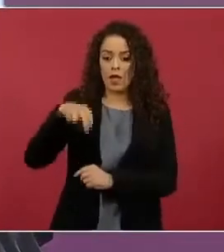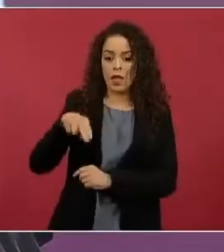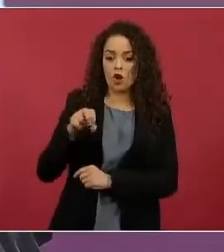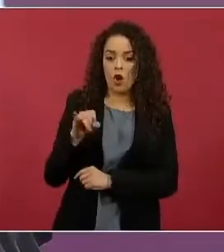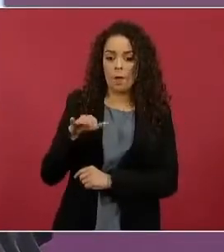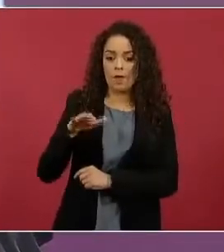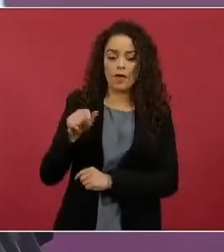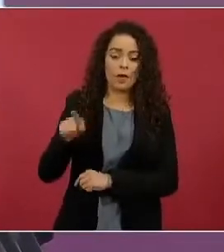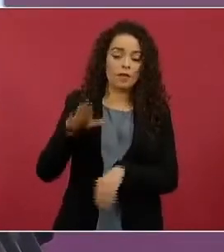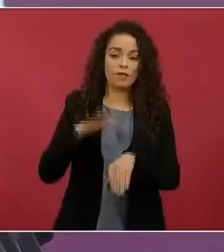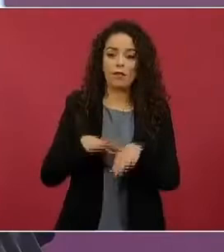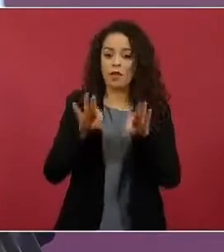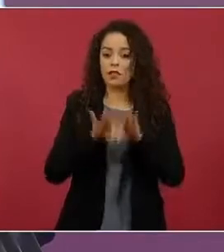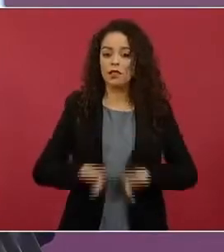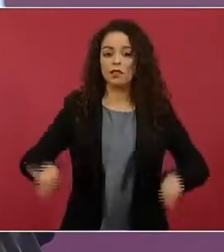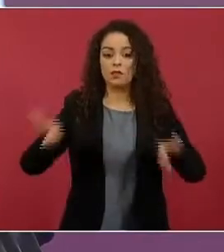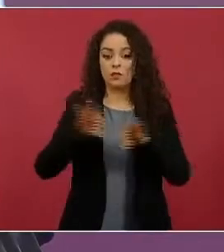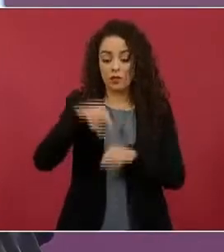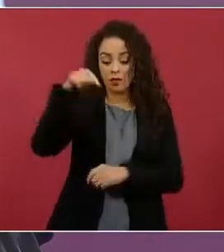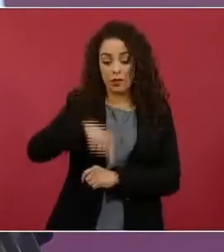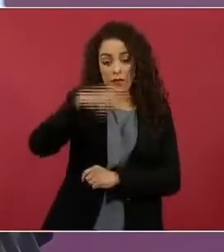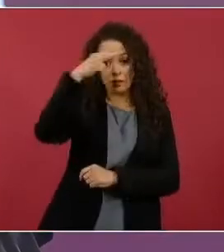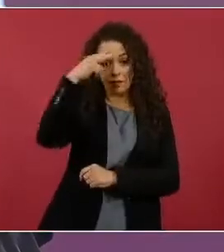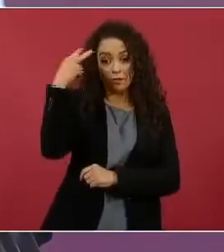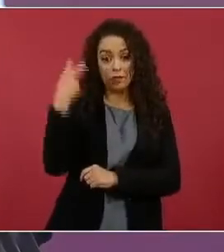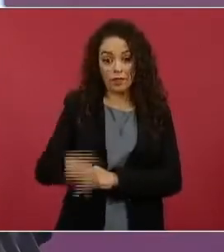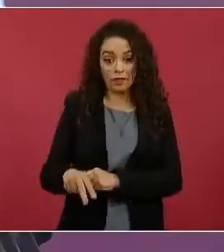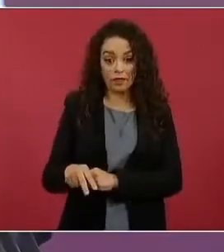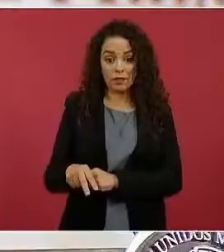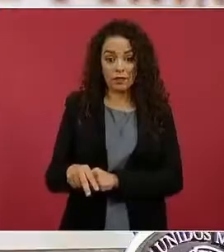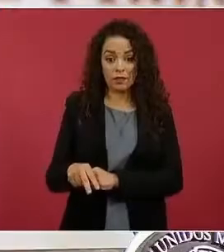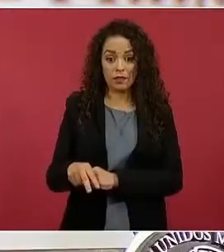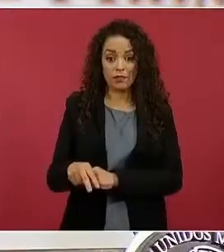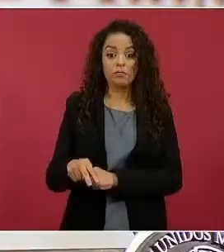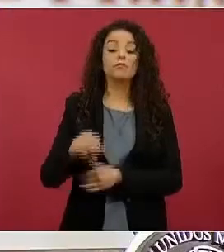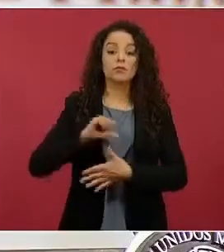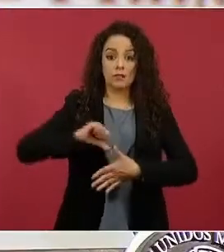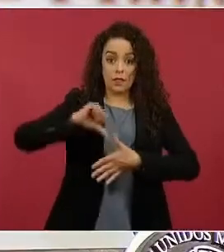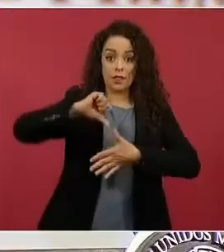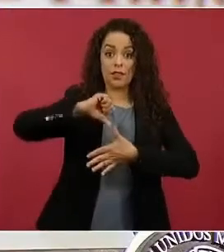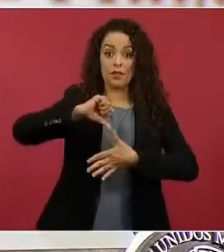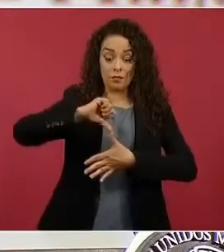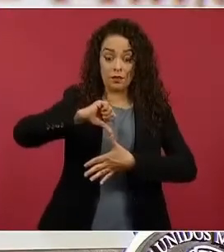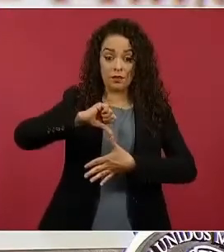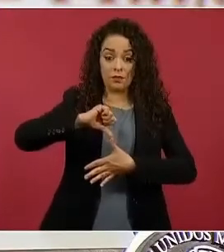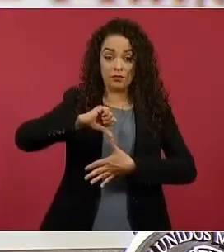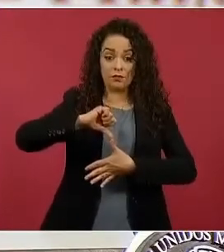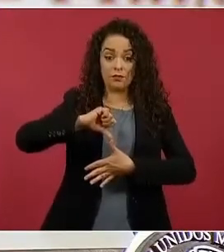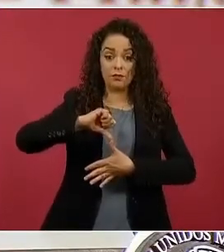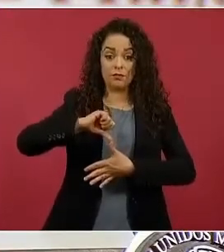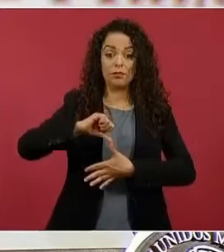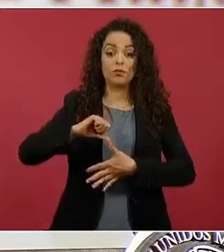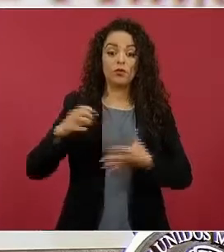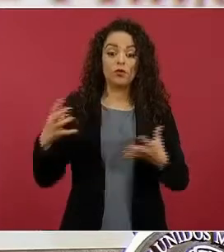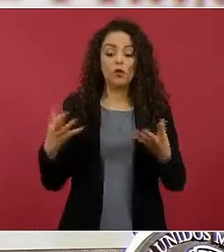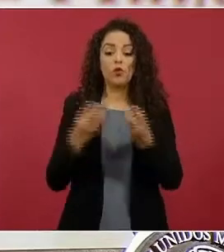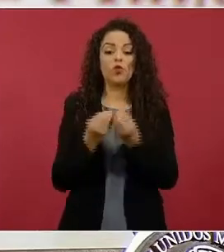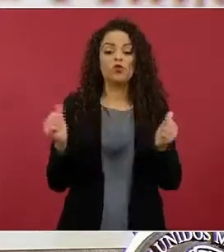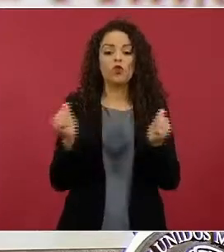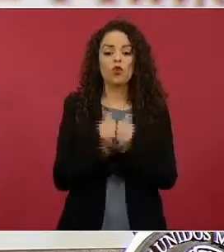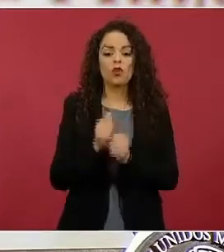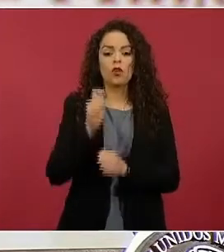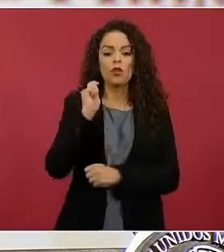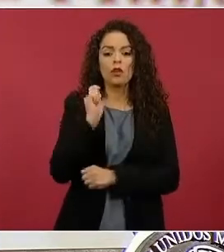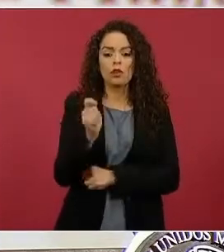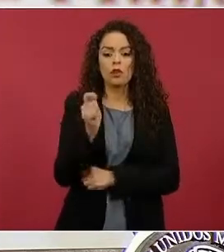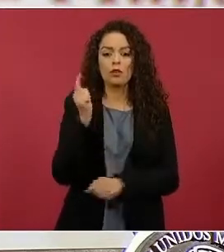más importante de nuestro país. Nosotros sostenemos de América Latina en estos temas, junto con el Laboratorio de